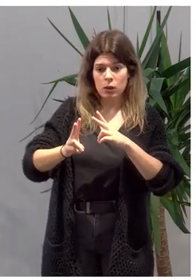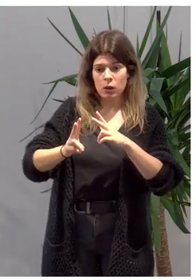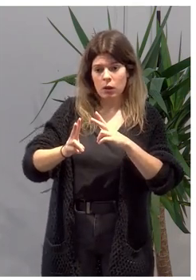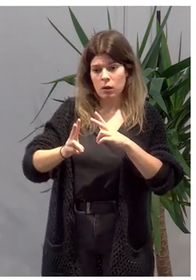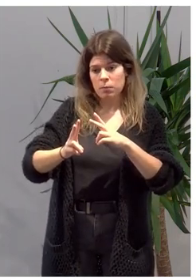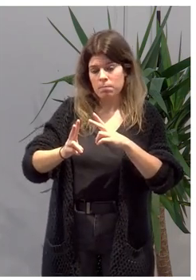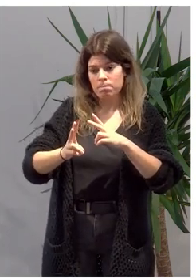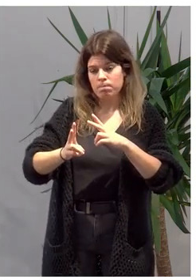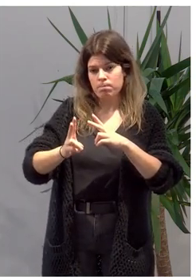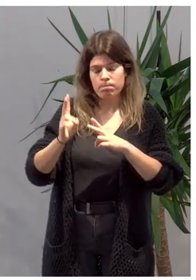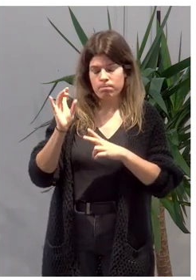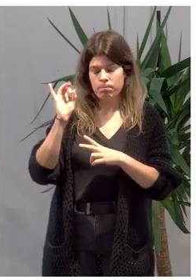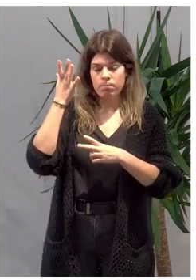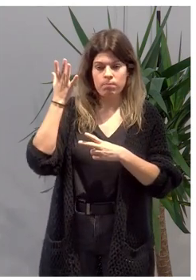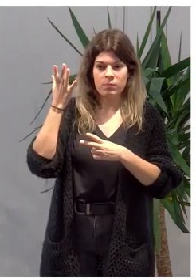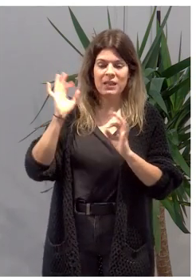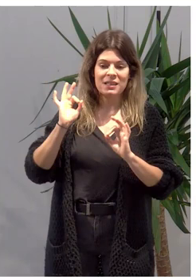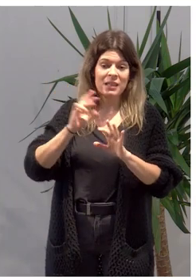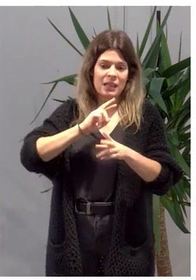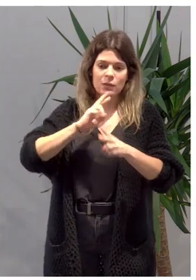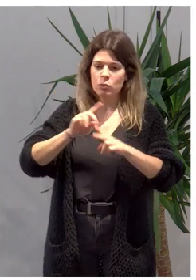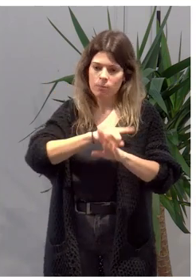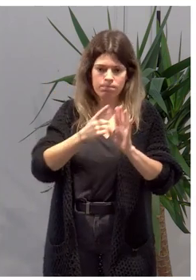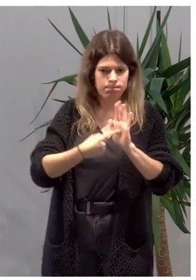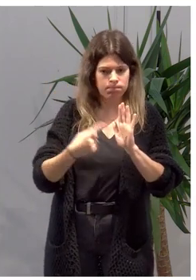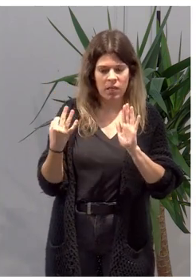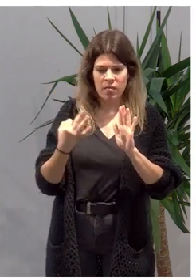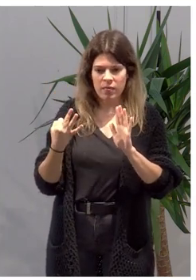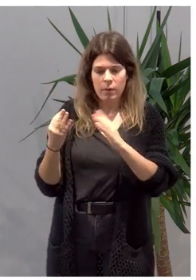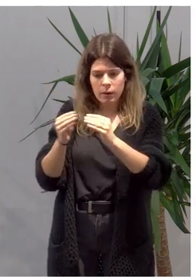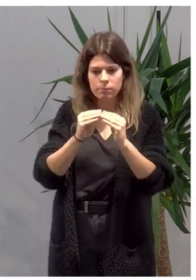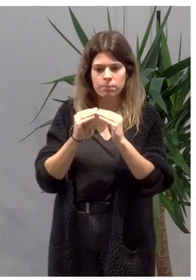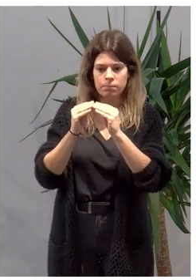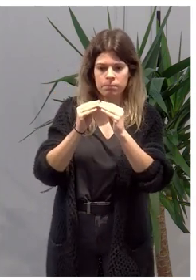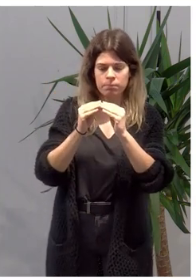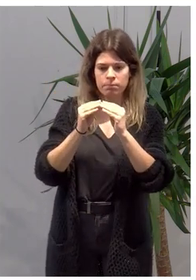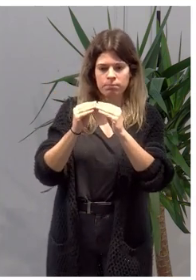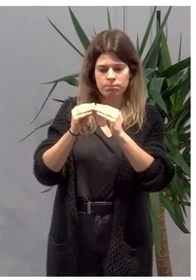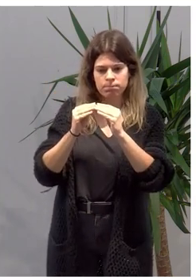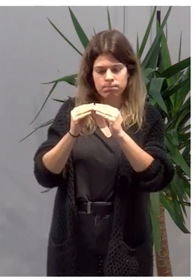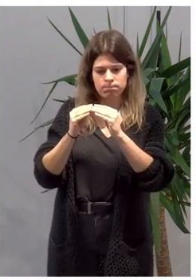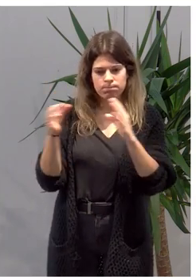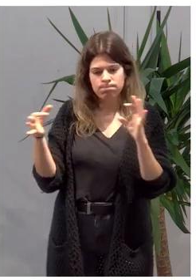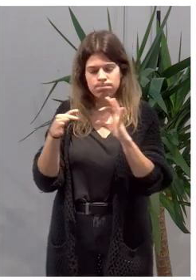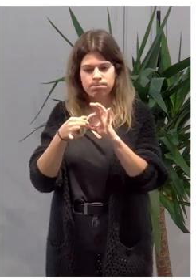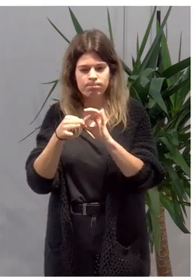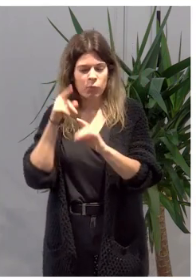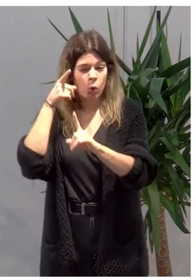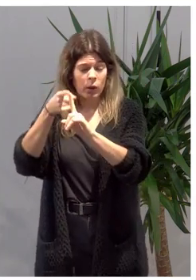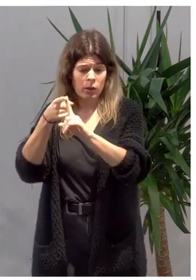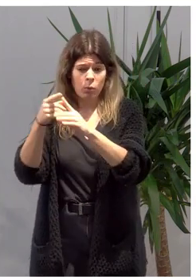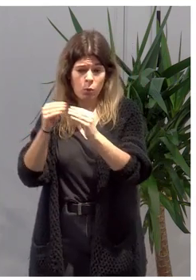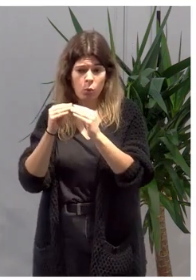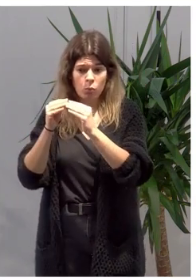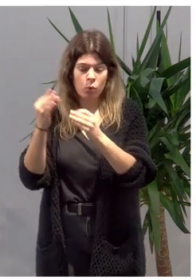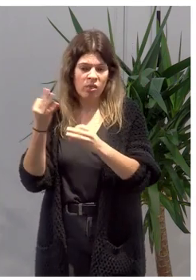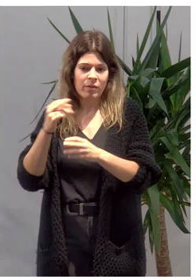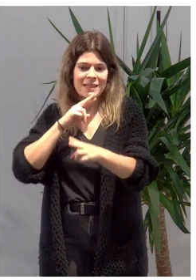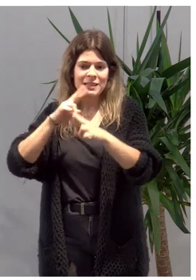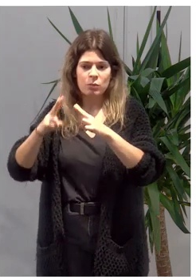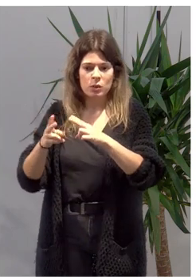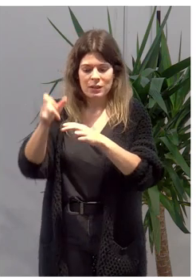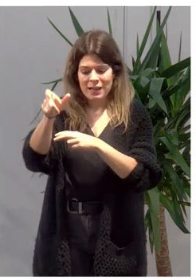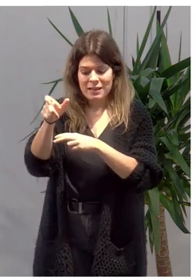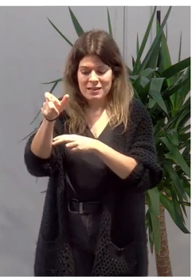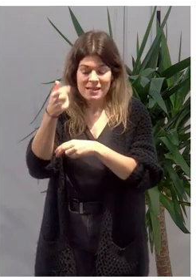se nos ocurre es esa respuesta integral que tiene que ser conjunta, tiene que estar alineada con ese objetivo común de dar una respuesta que esté centrada